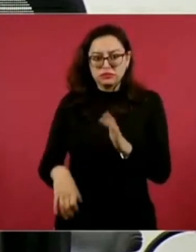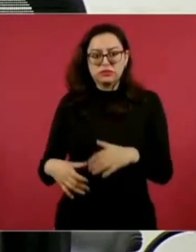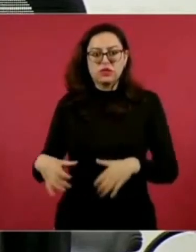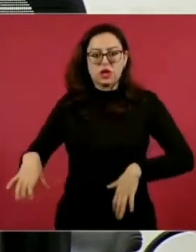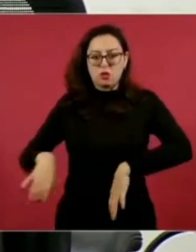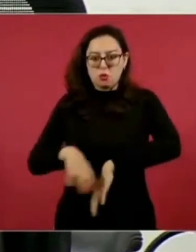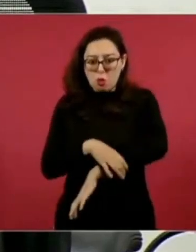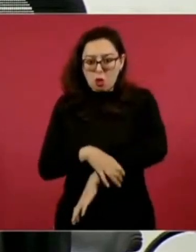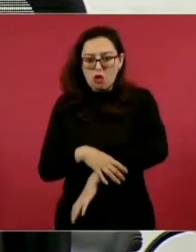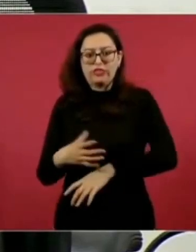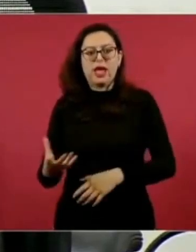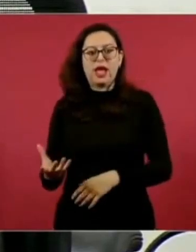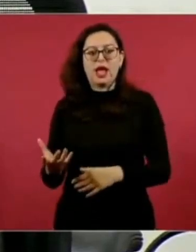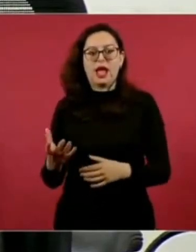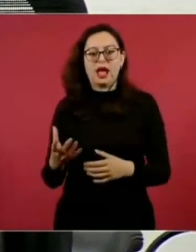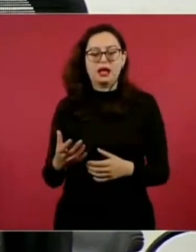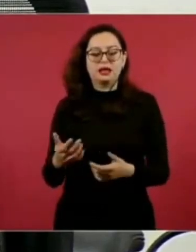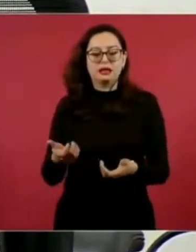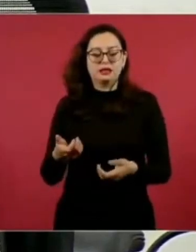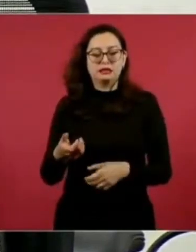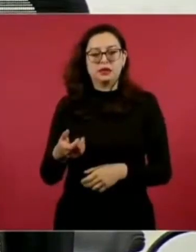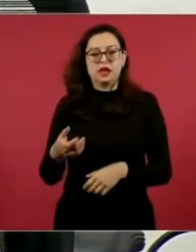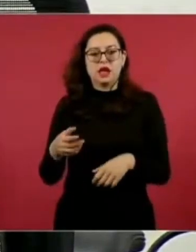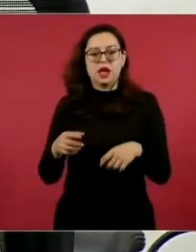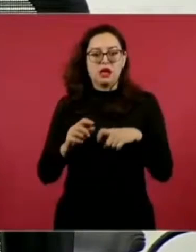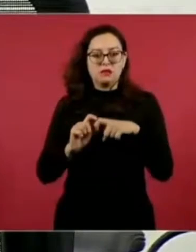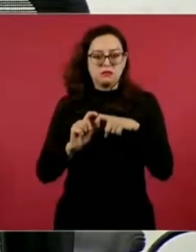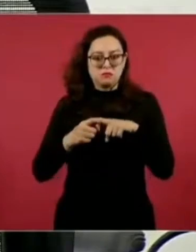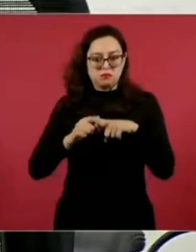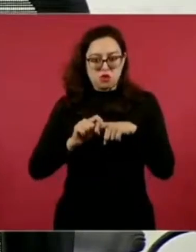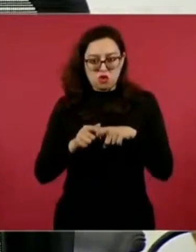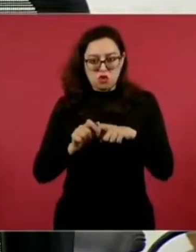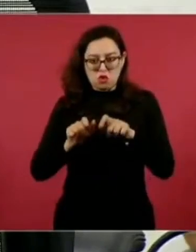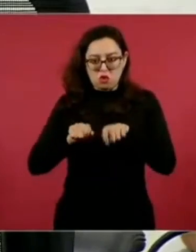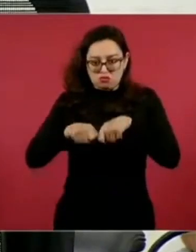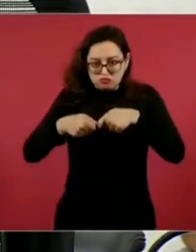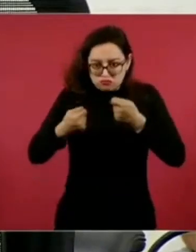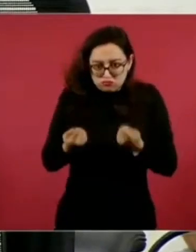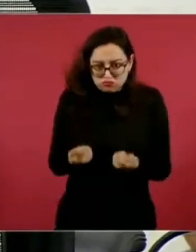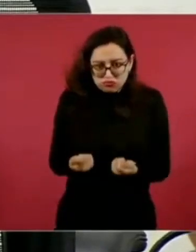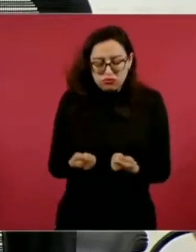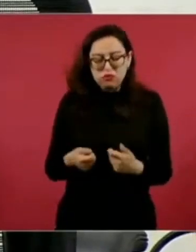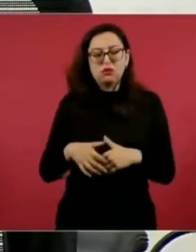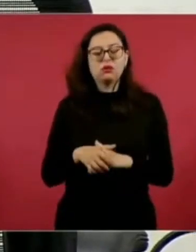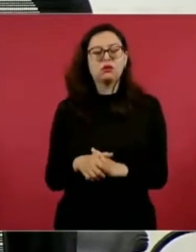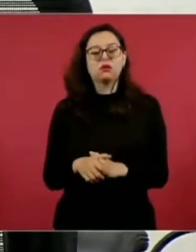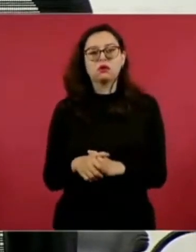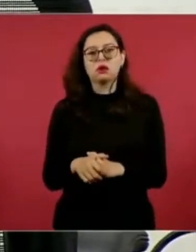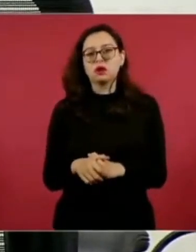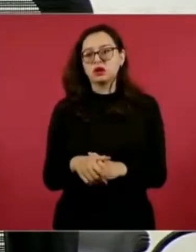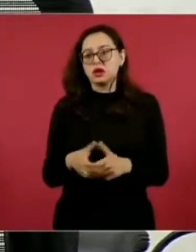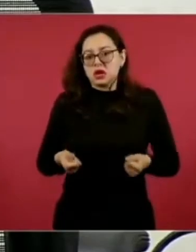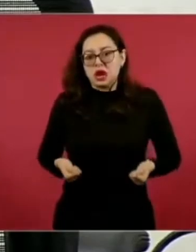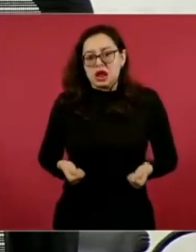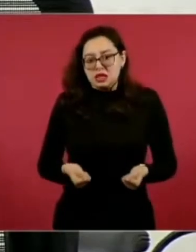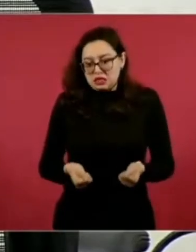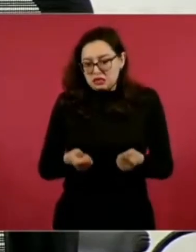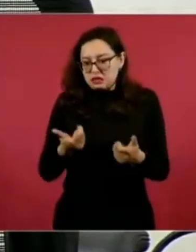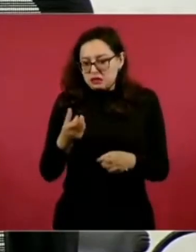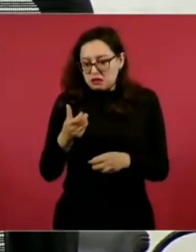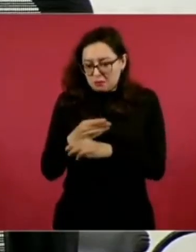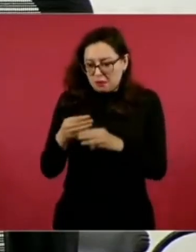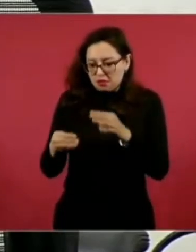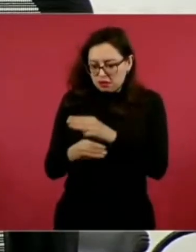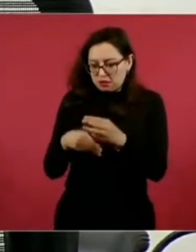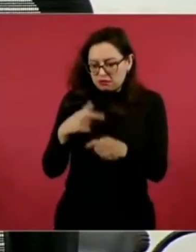rodillera, una carretilla, diversos materiales de trabajo. En esta nueva fase